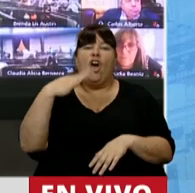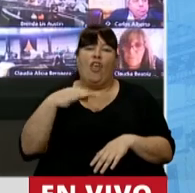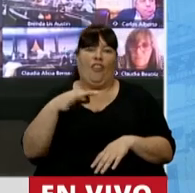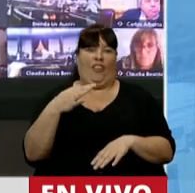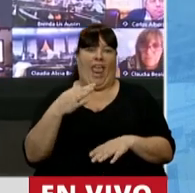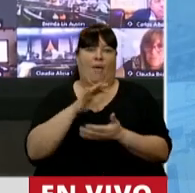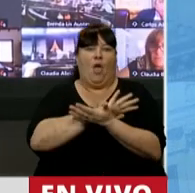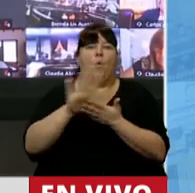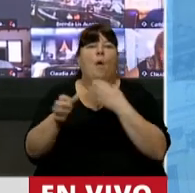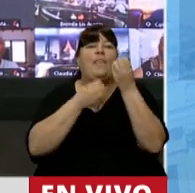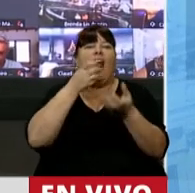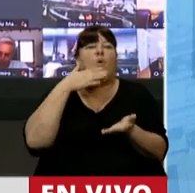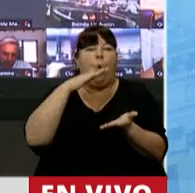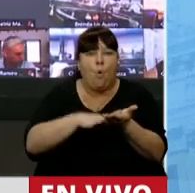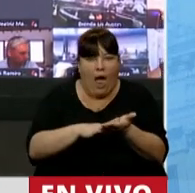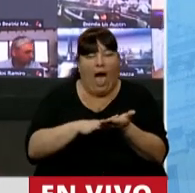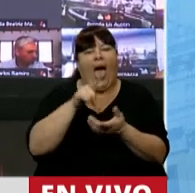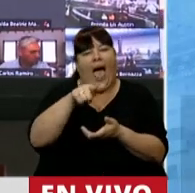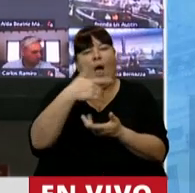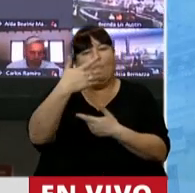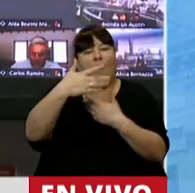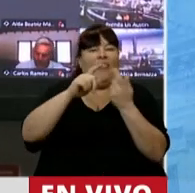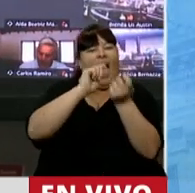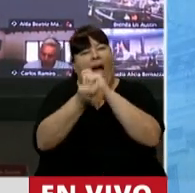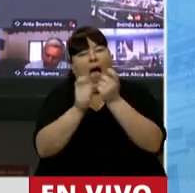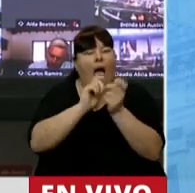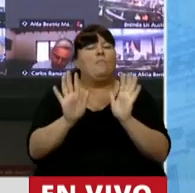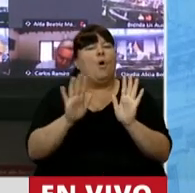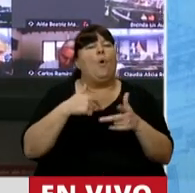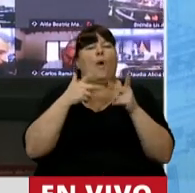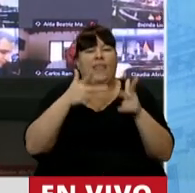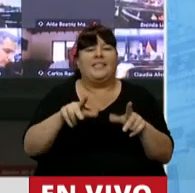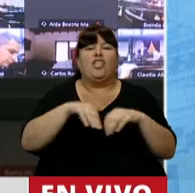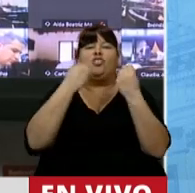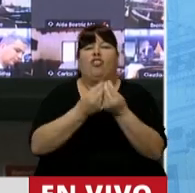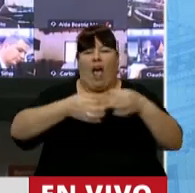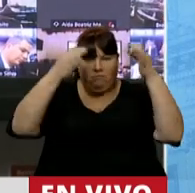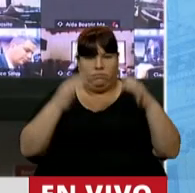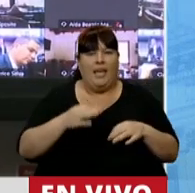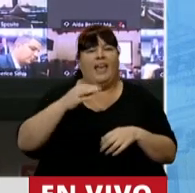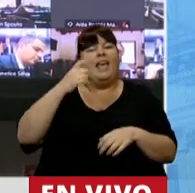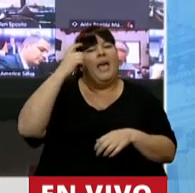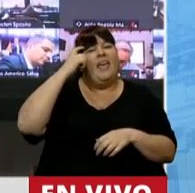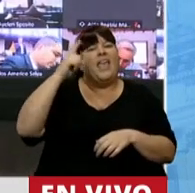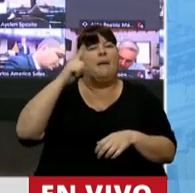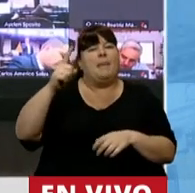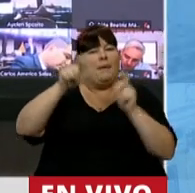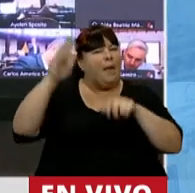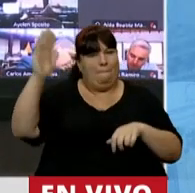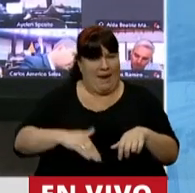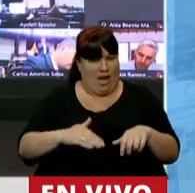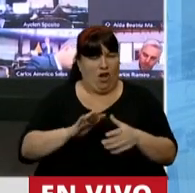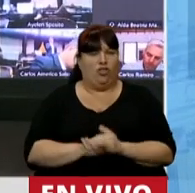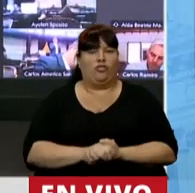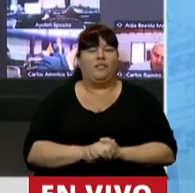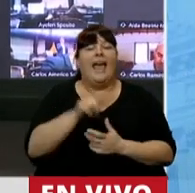presentar una nueva declaración jurada y eso puede haber tenido algún cambio, vamos a decir un número redondo, menos de 10.000 personas.